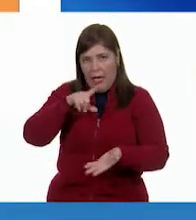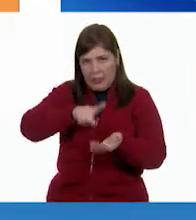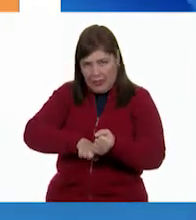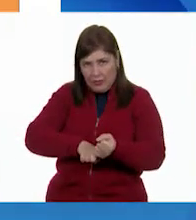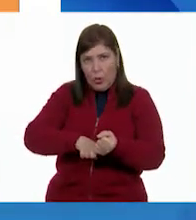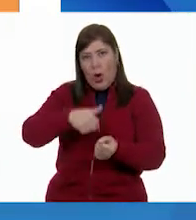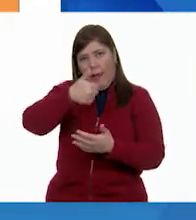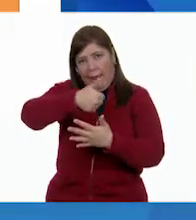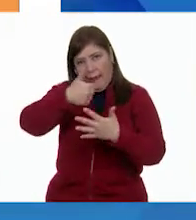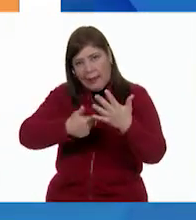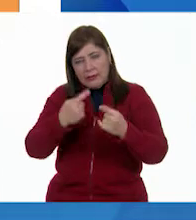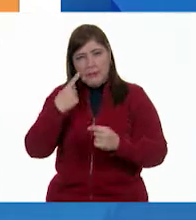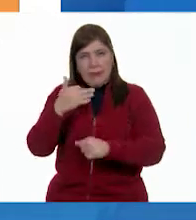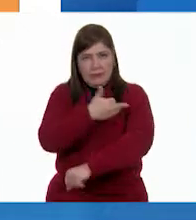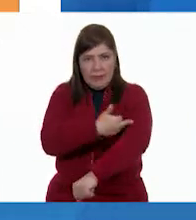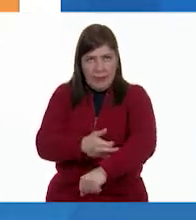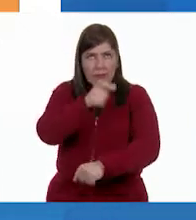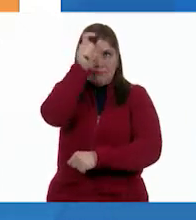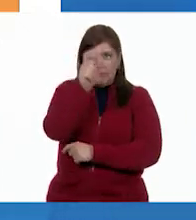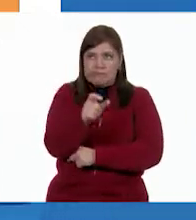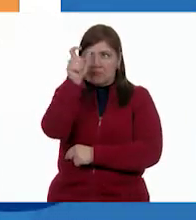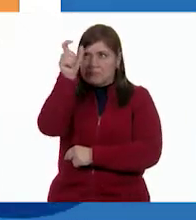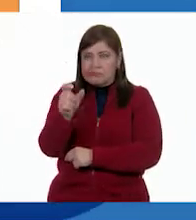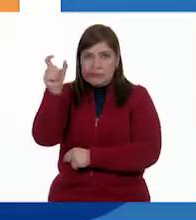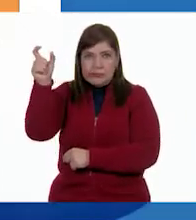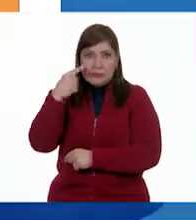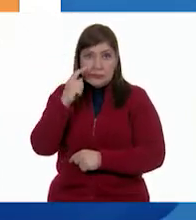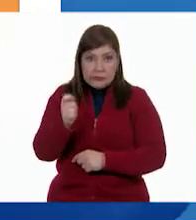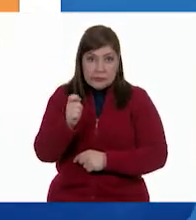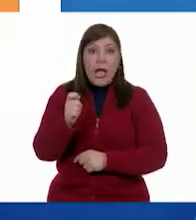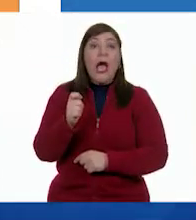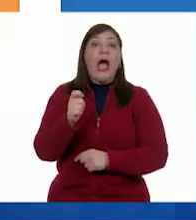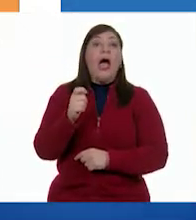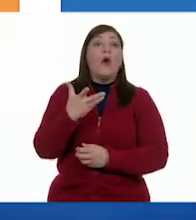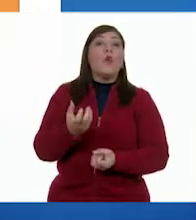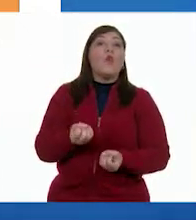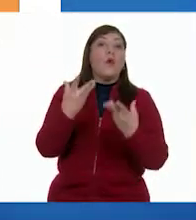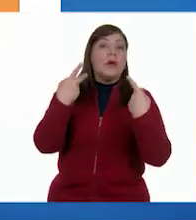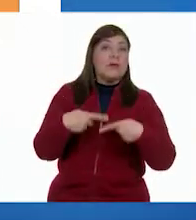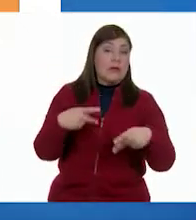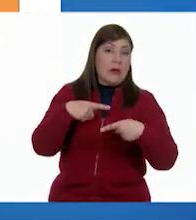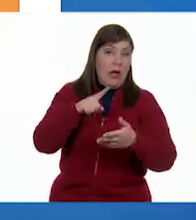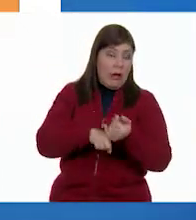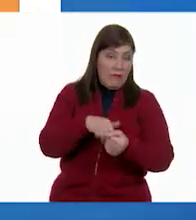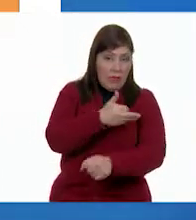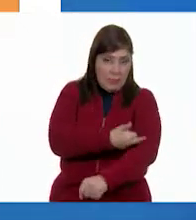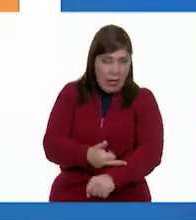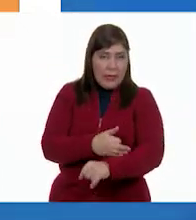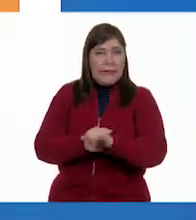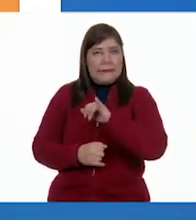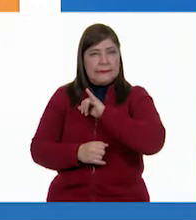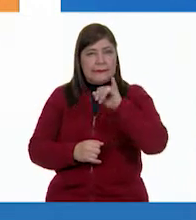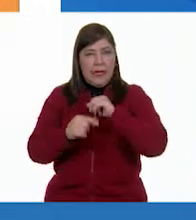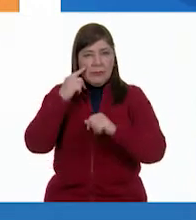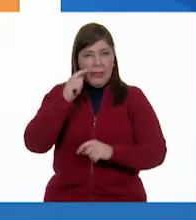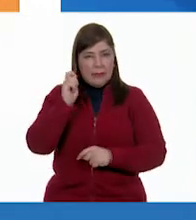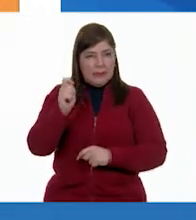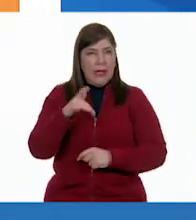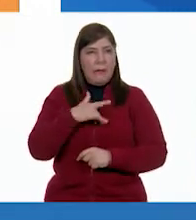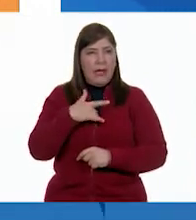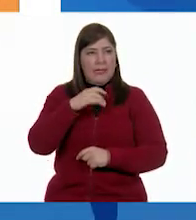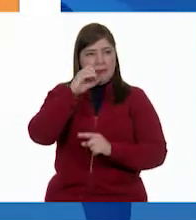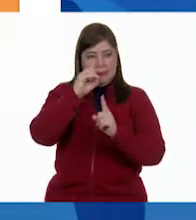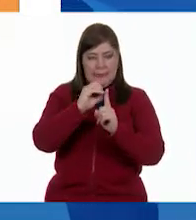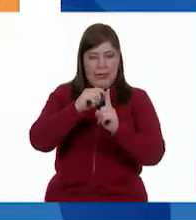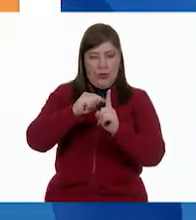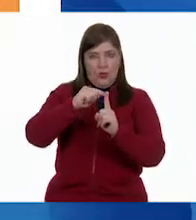Y vemos también justamente los integrantes que contiene del lado izquierdo, donde vemos, por ejemplo, el 0, el